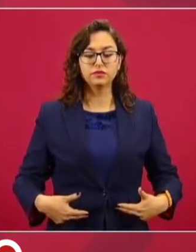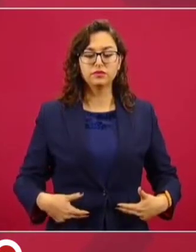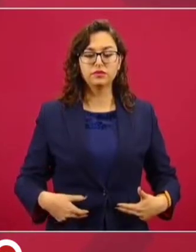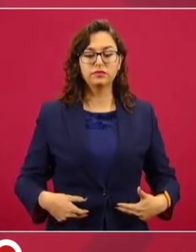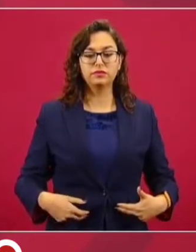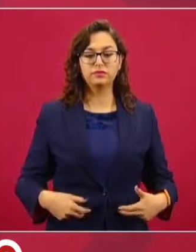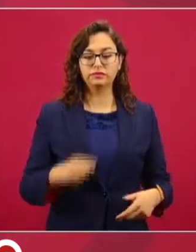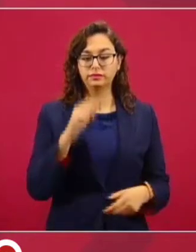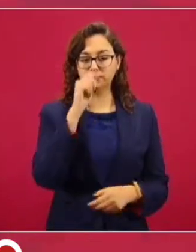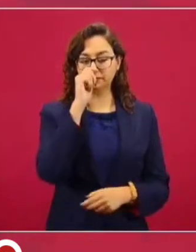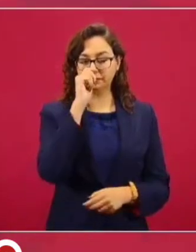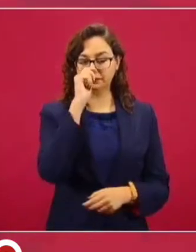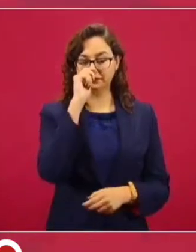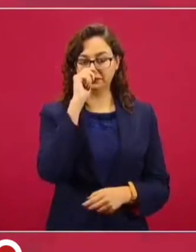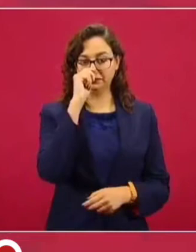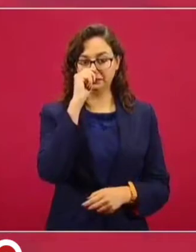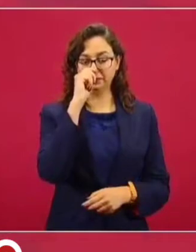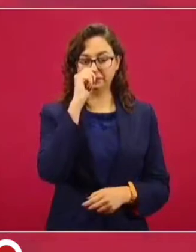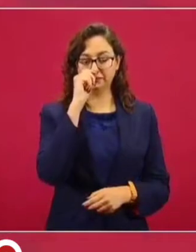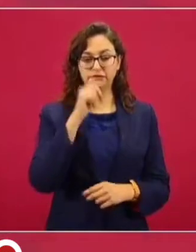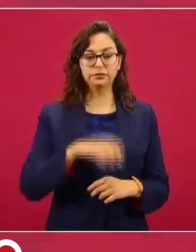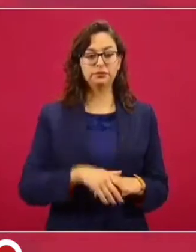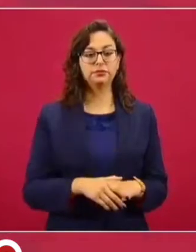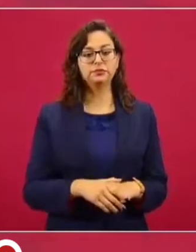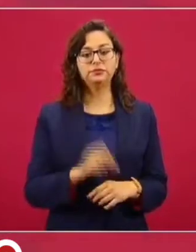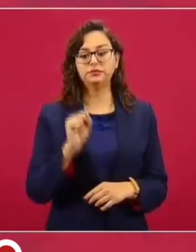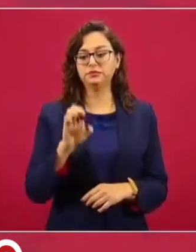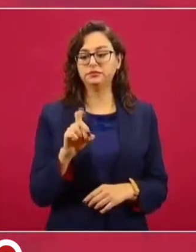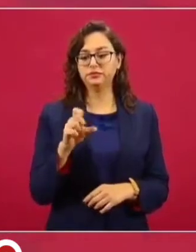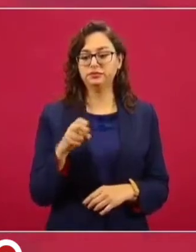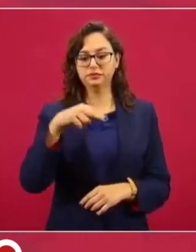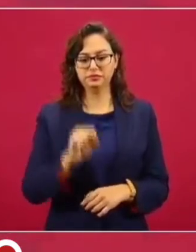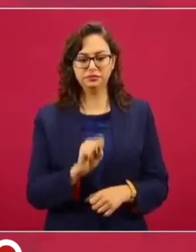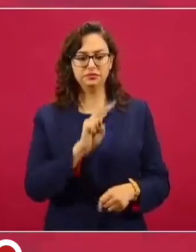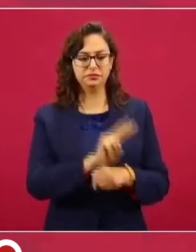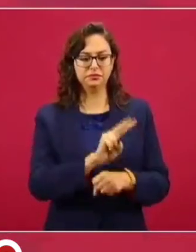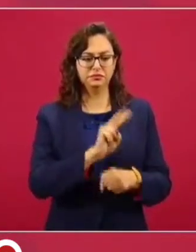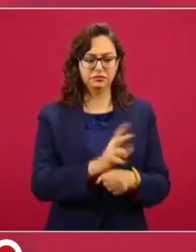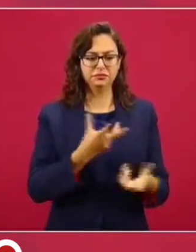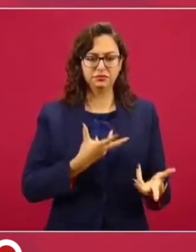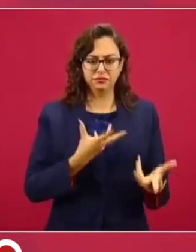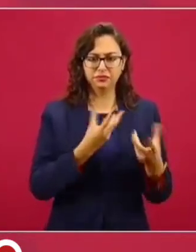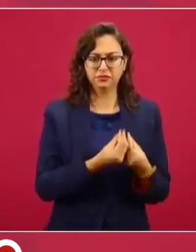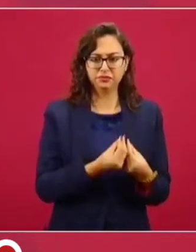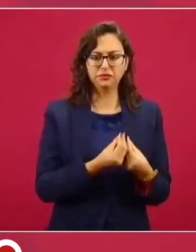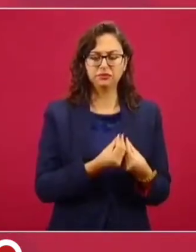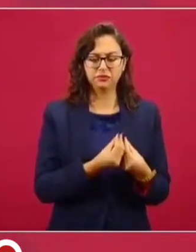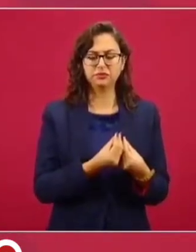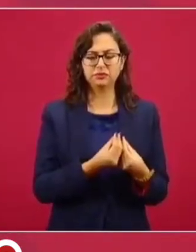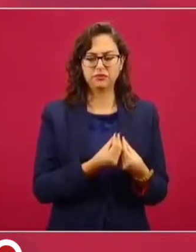tutele la Secretaría de la Defensa, es decir, que